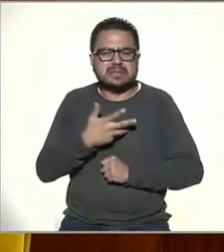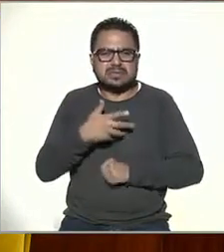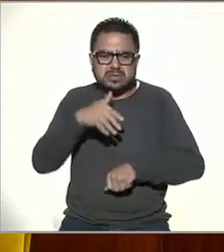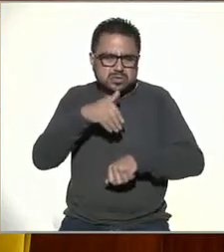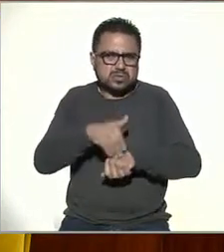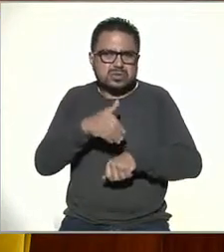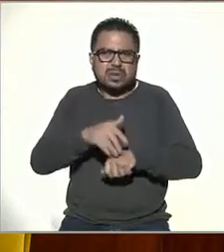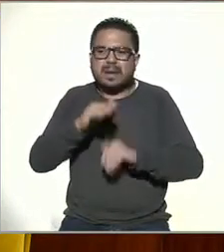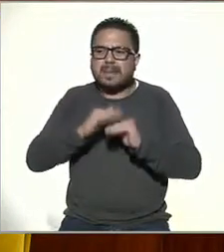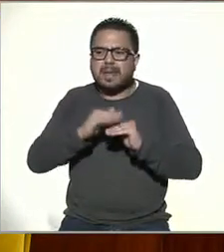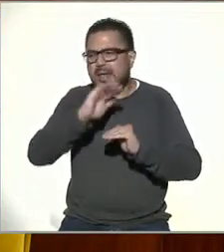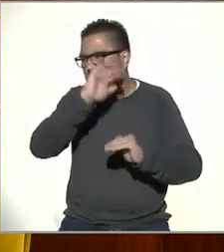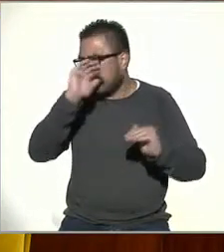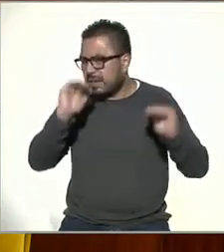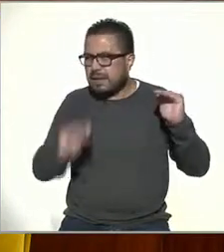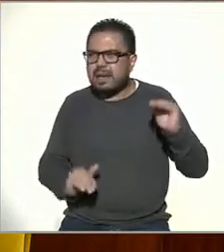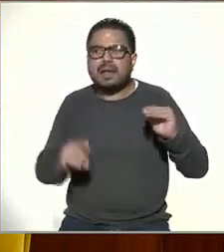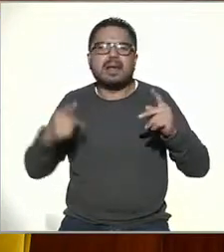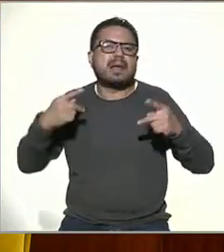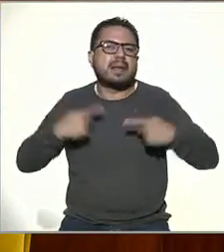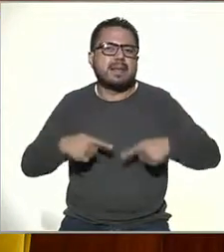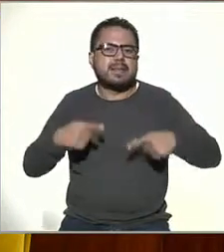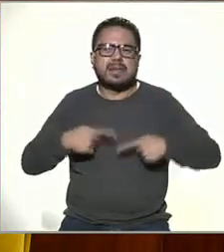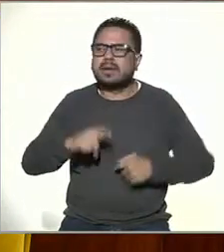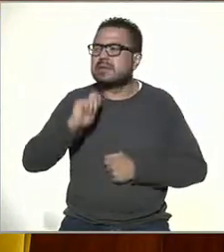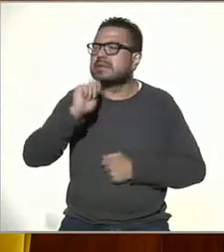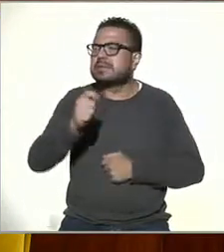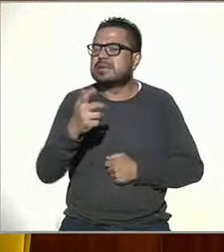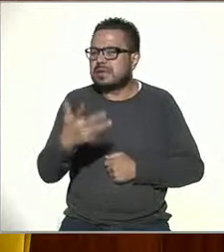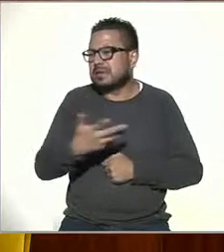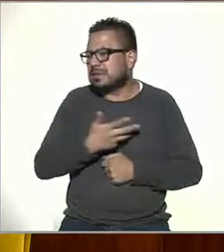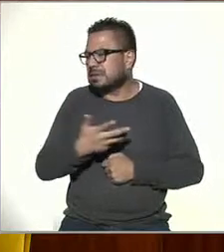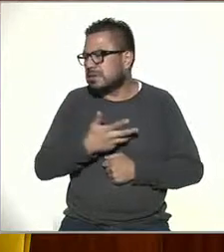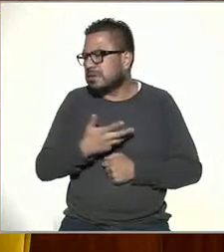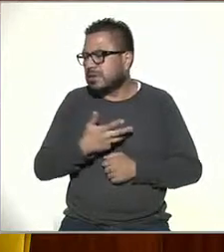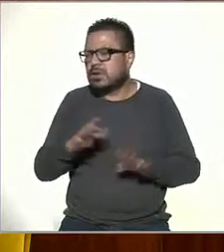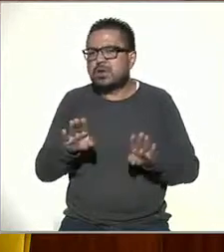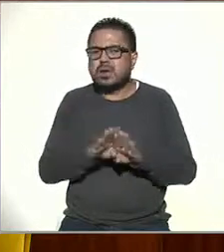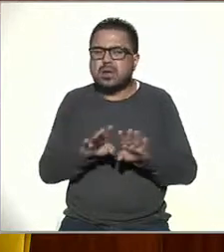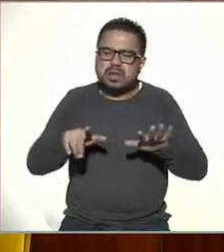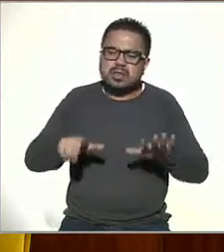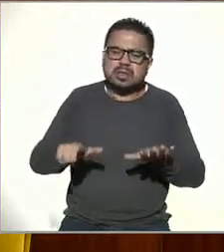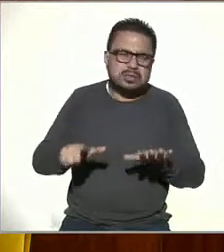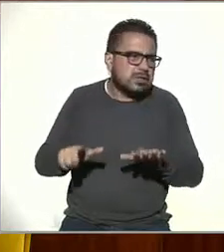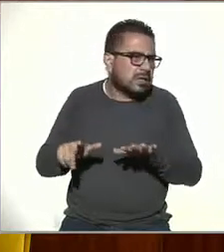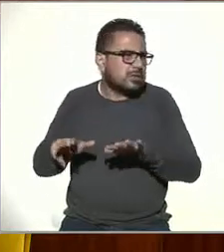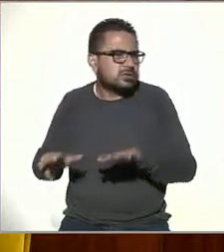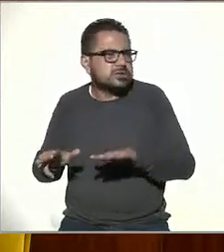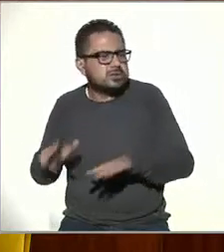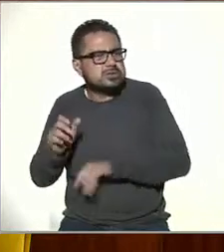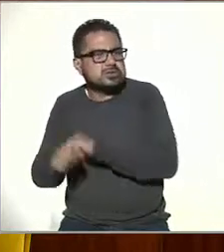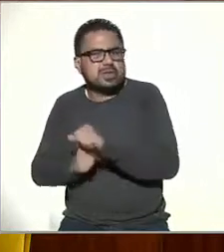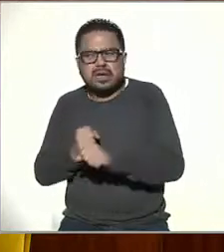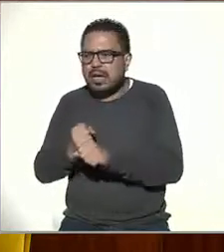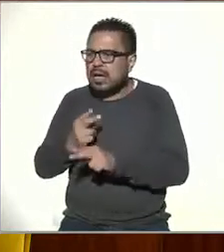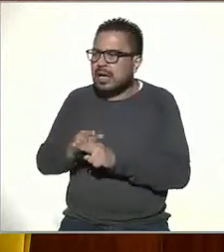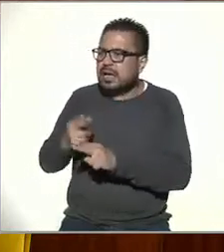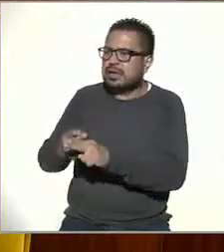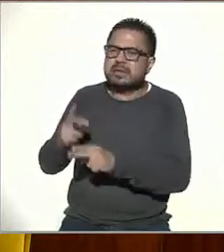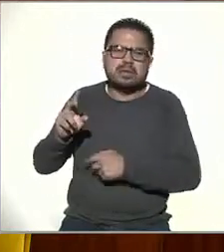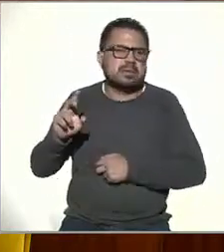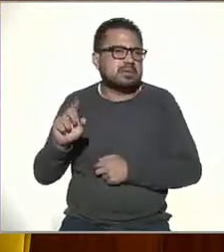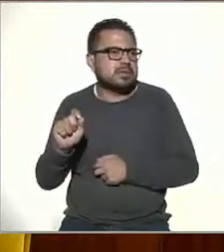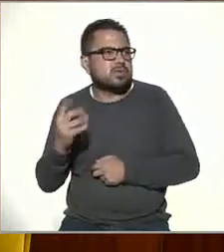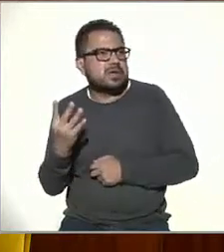mucho más bajos que las personas que están entre los 17, 18 hasta los 24, 30